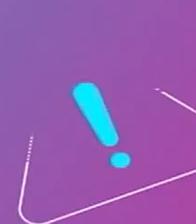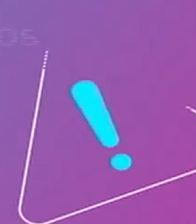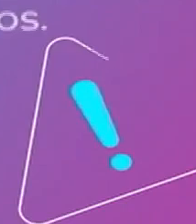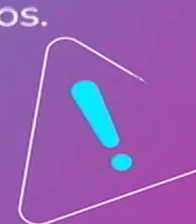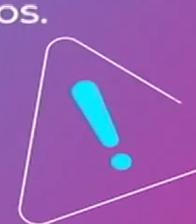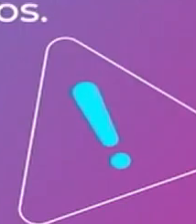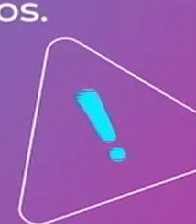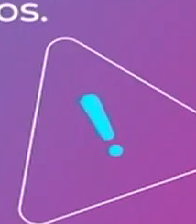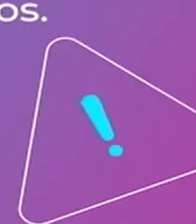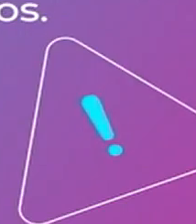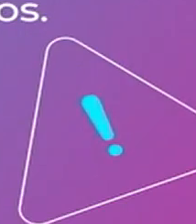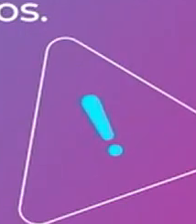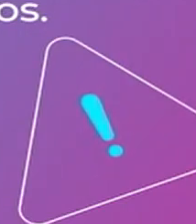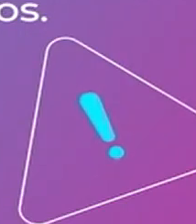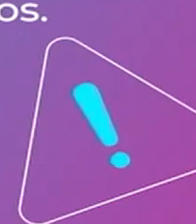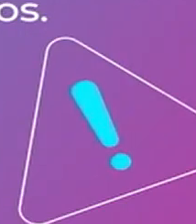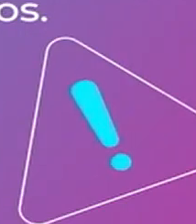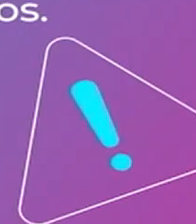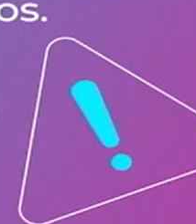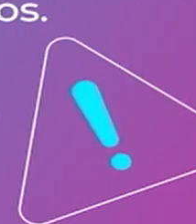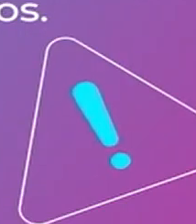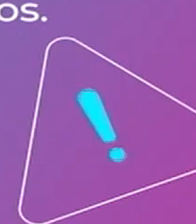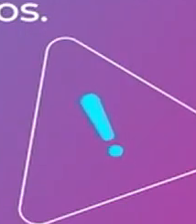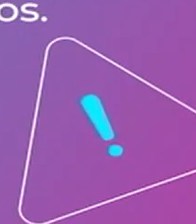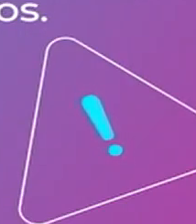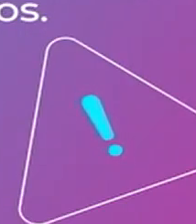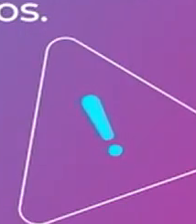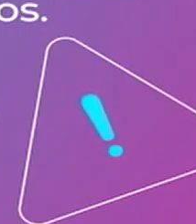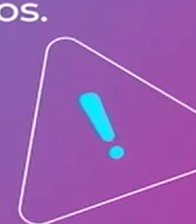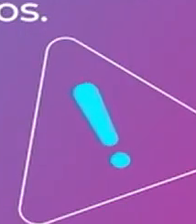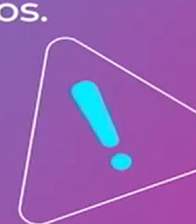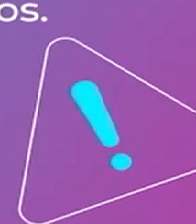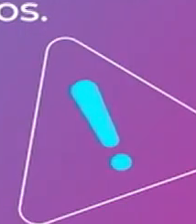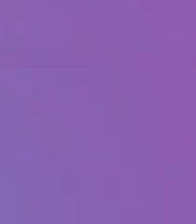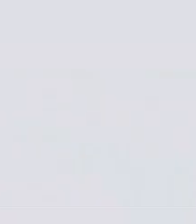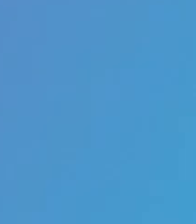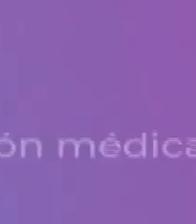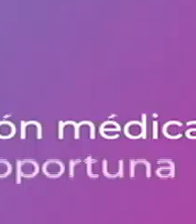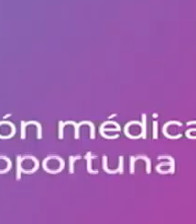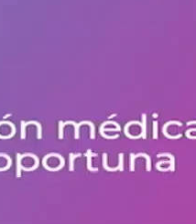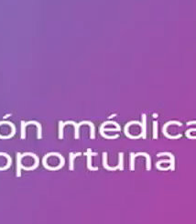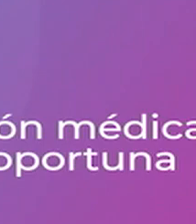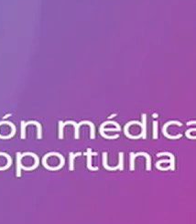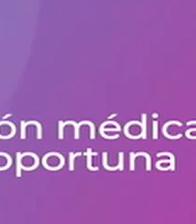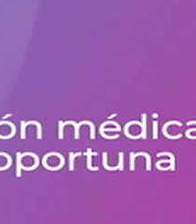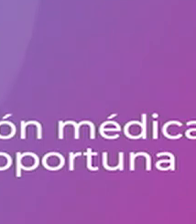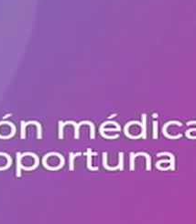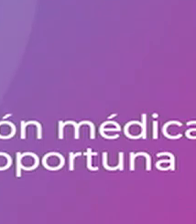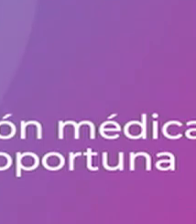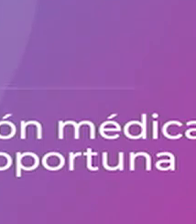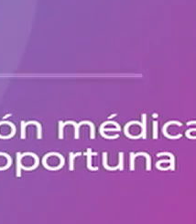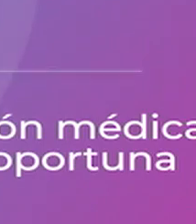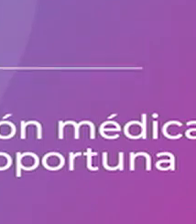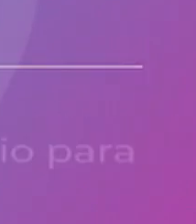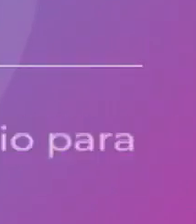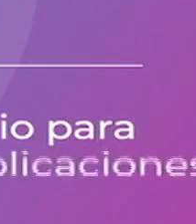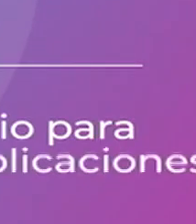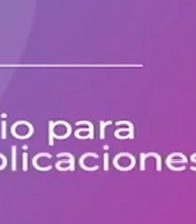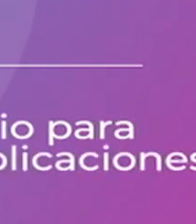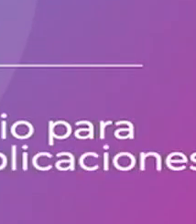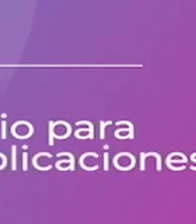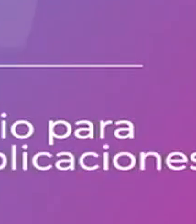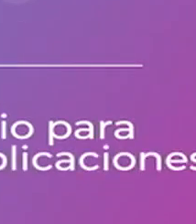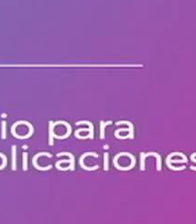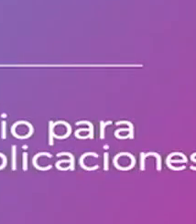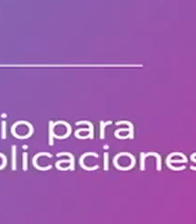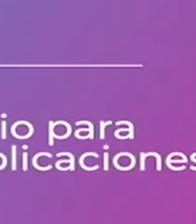Hoy más que nunca debemos cuidarnos para proteger a nuestros seres queridos. Recibir atención médica temprana y oportuna es necesario